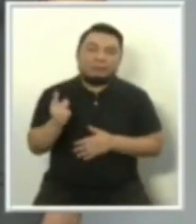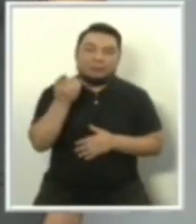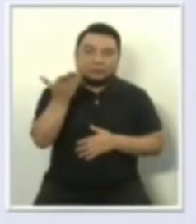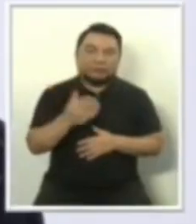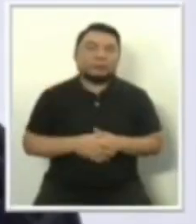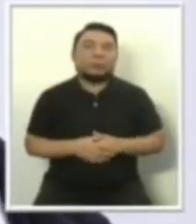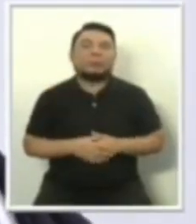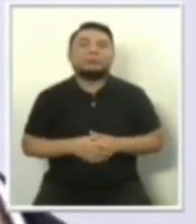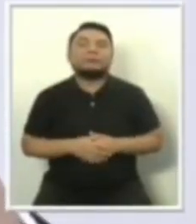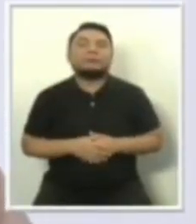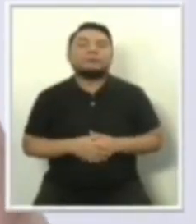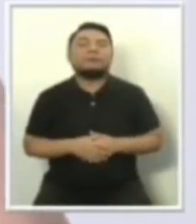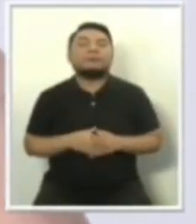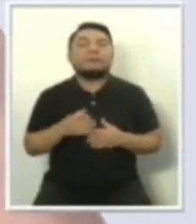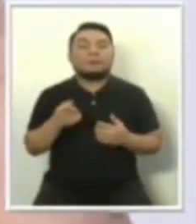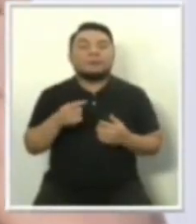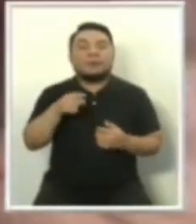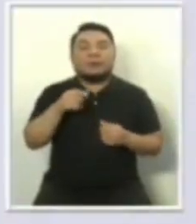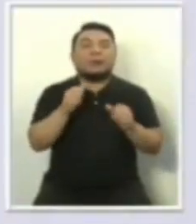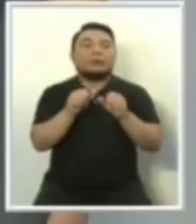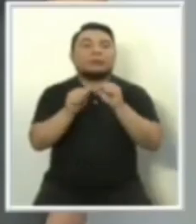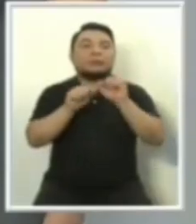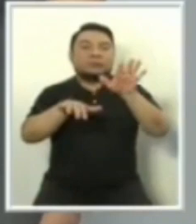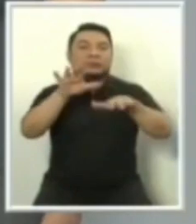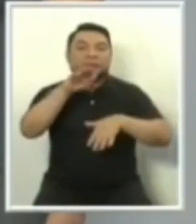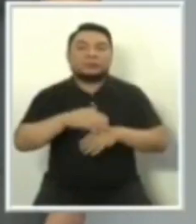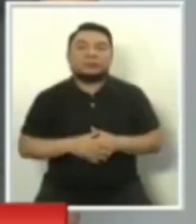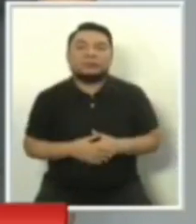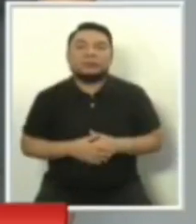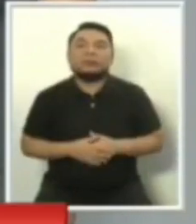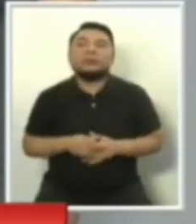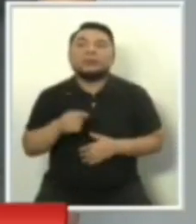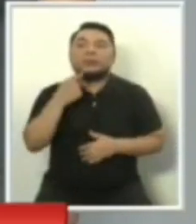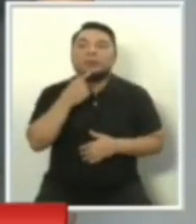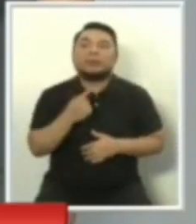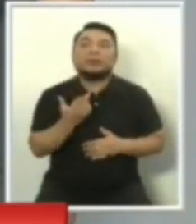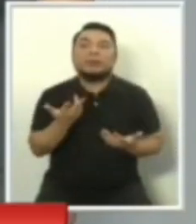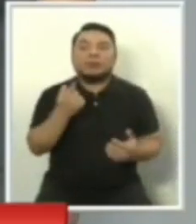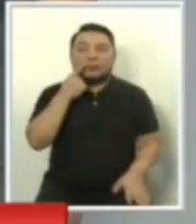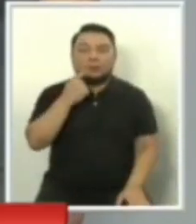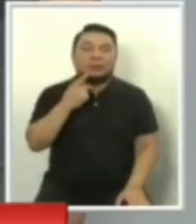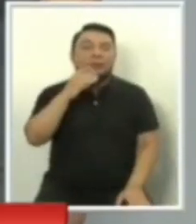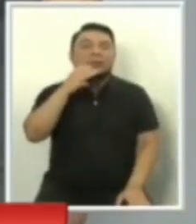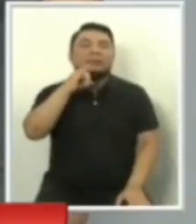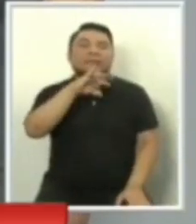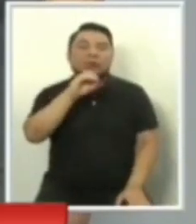en este bloque. El número 15, Renacimiento Unido Nacional, Ciro Galvez.